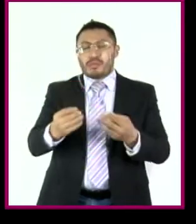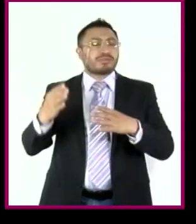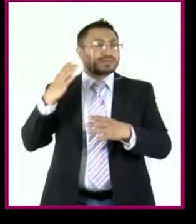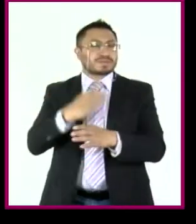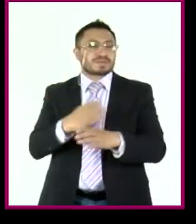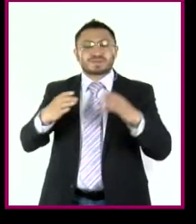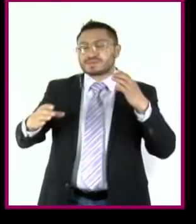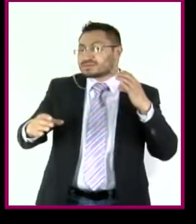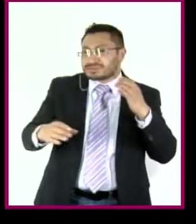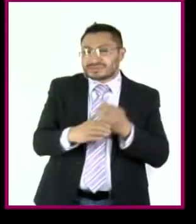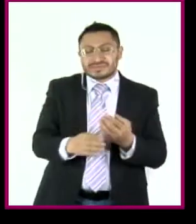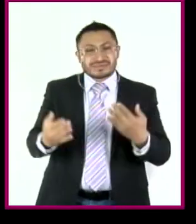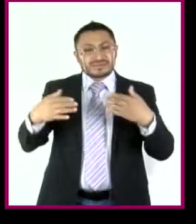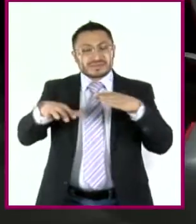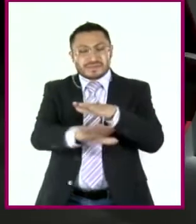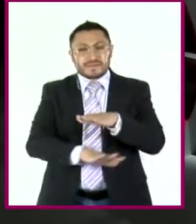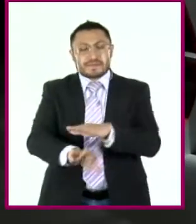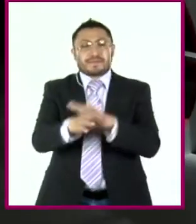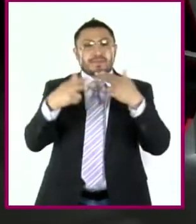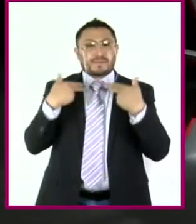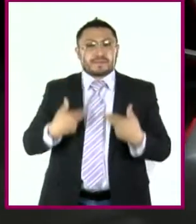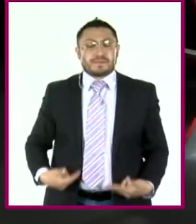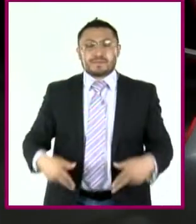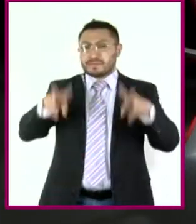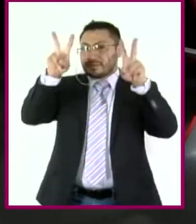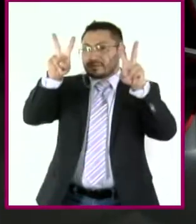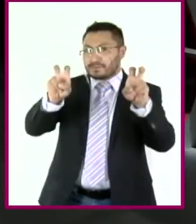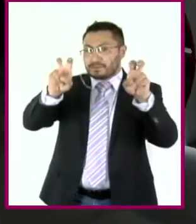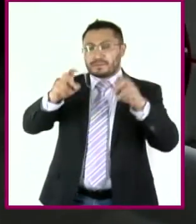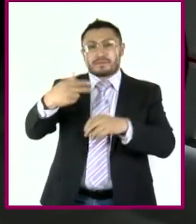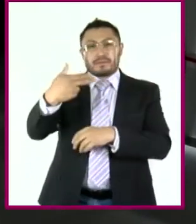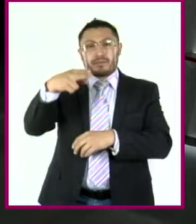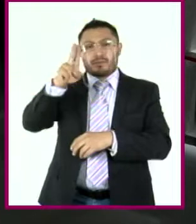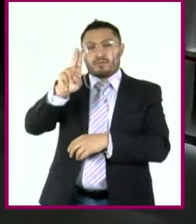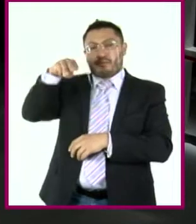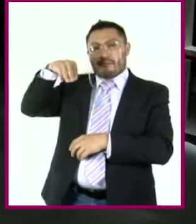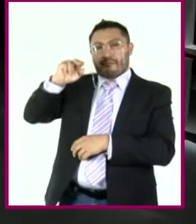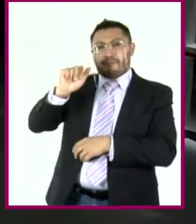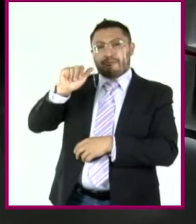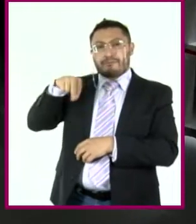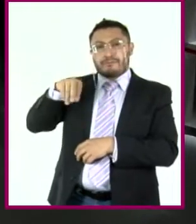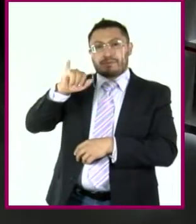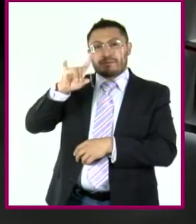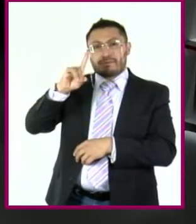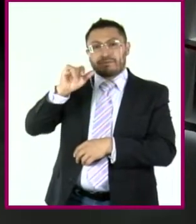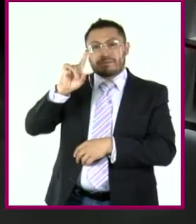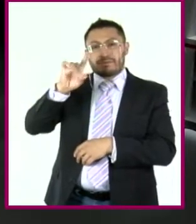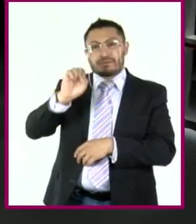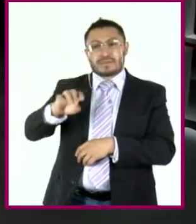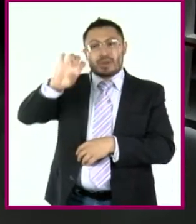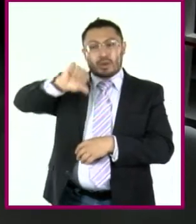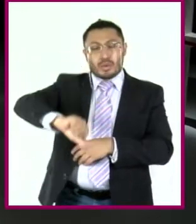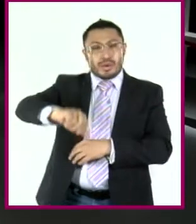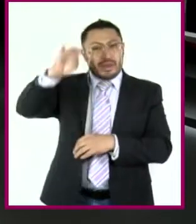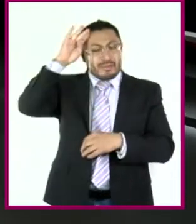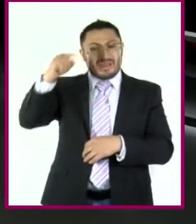base en las humanidades. Hoy nos preguntaremos, ¿tengo una buena vida?